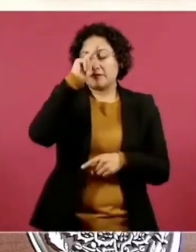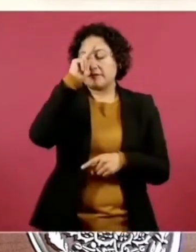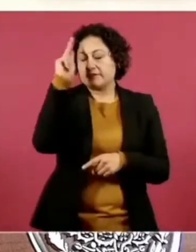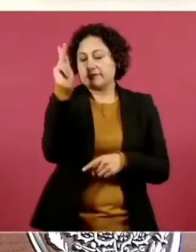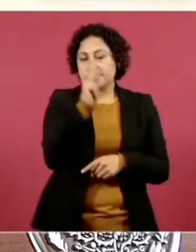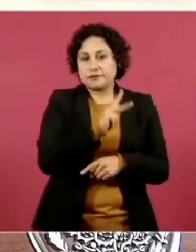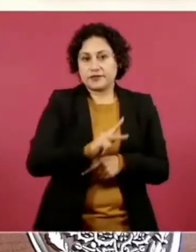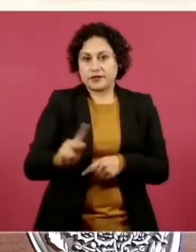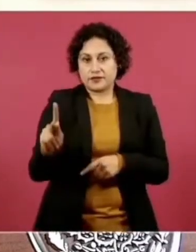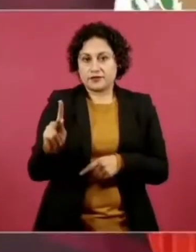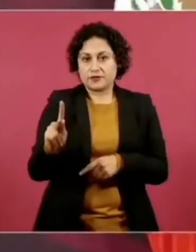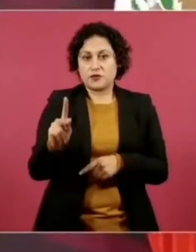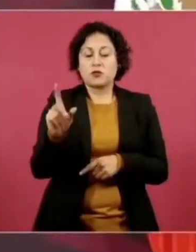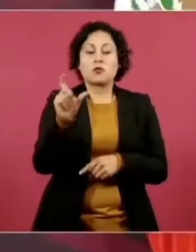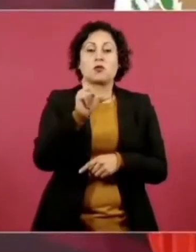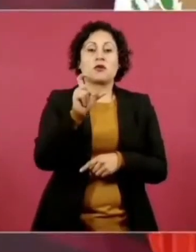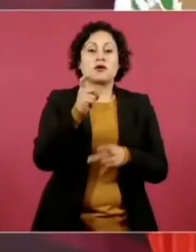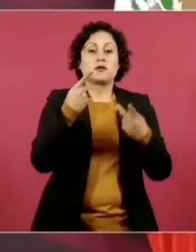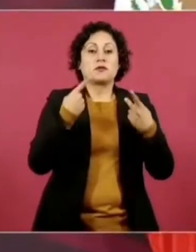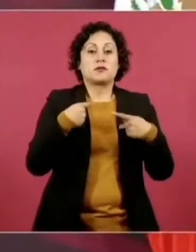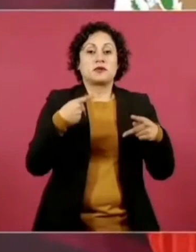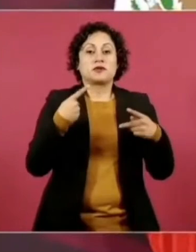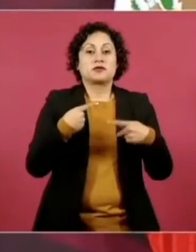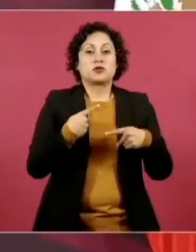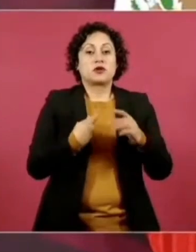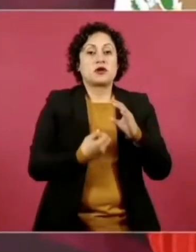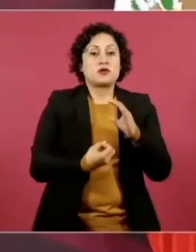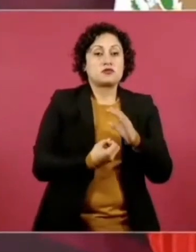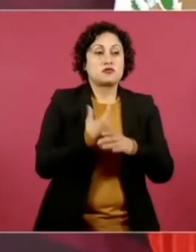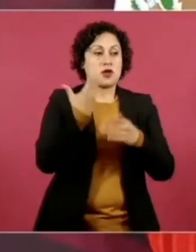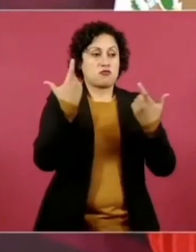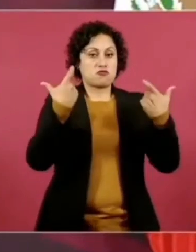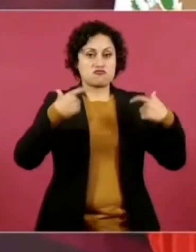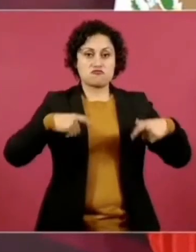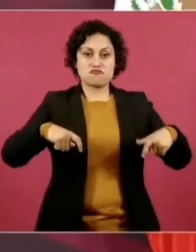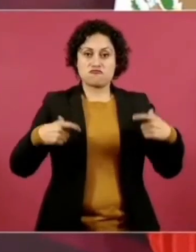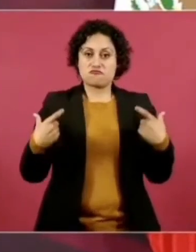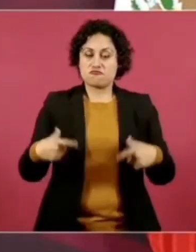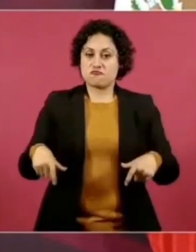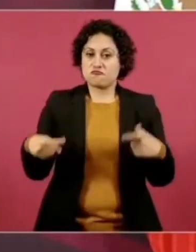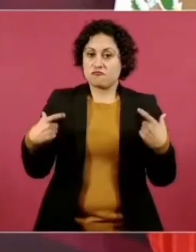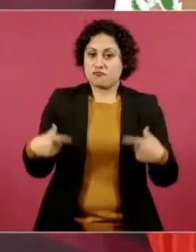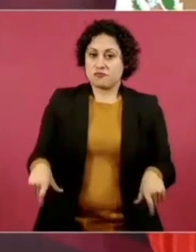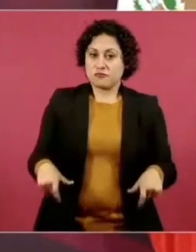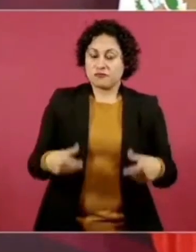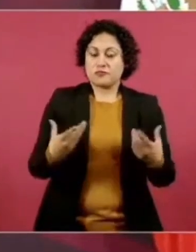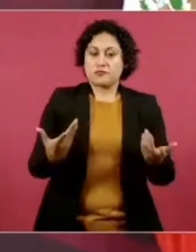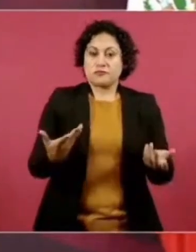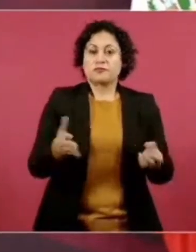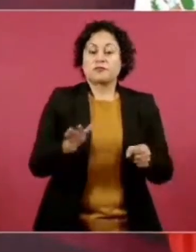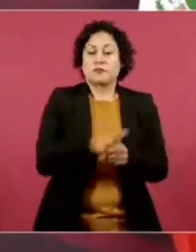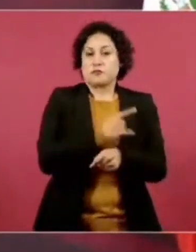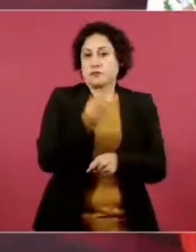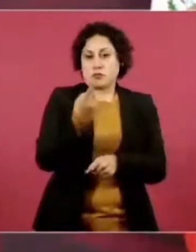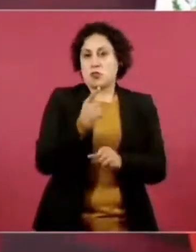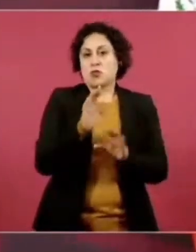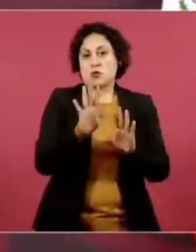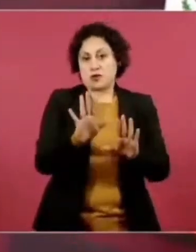porque el que es rico de